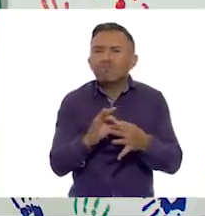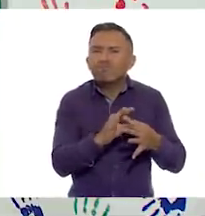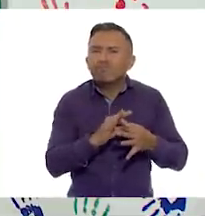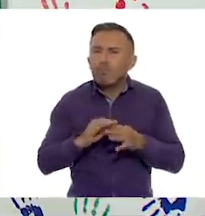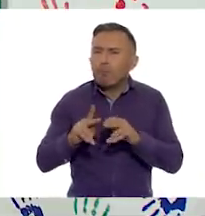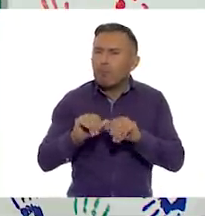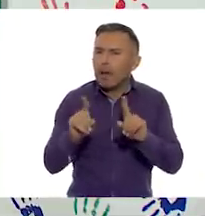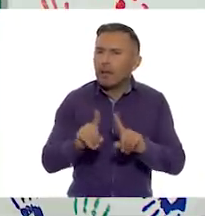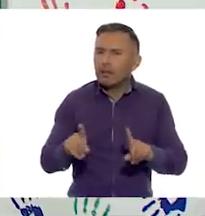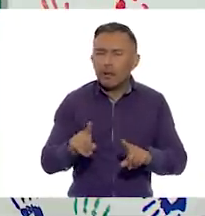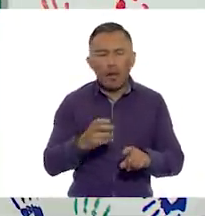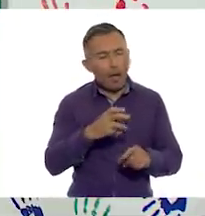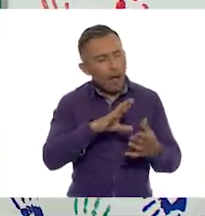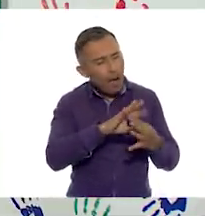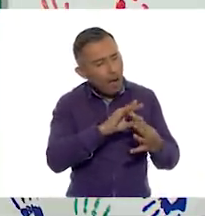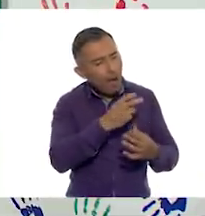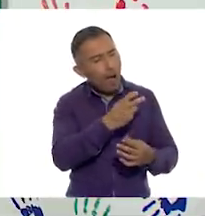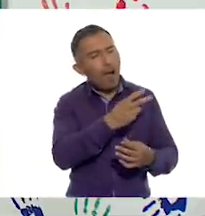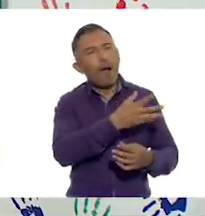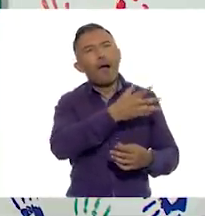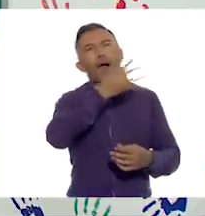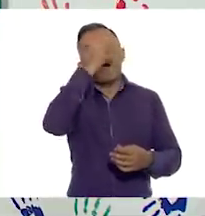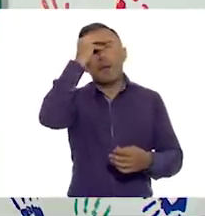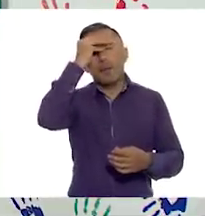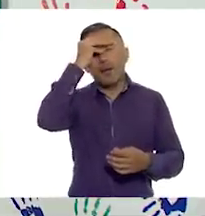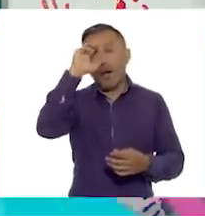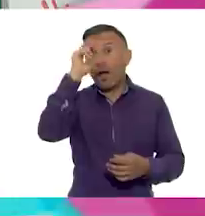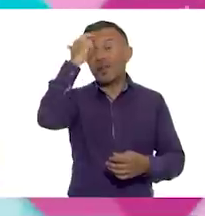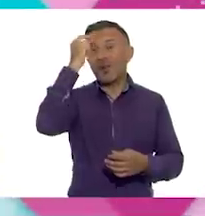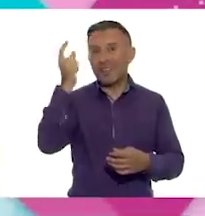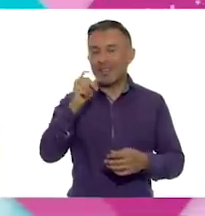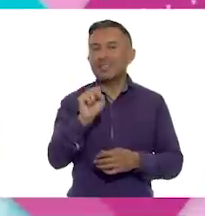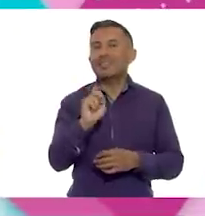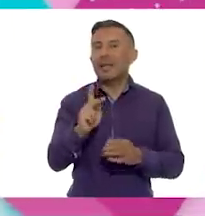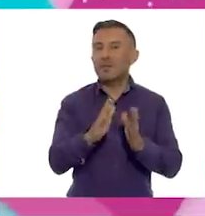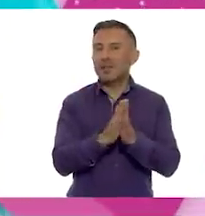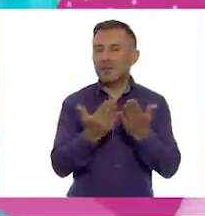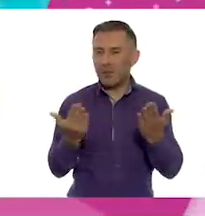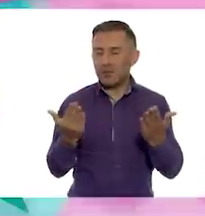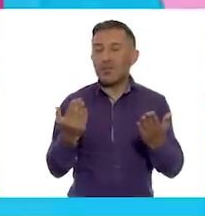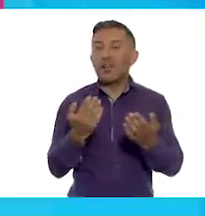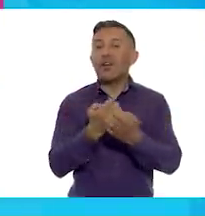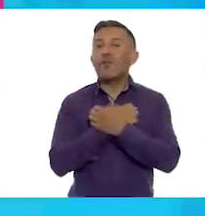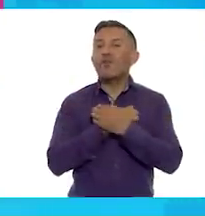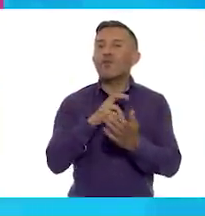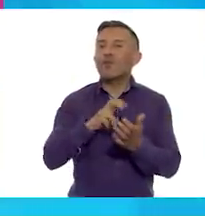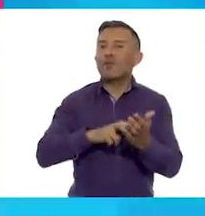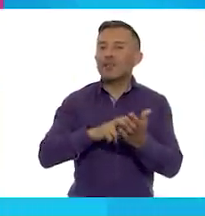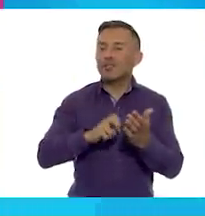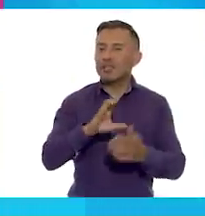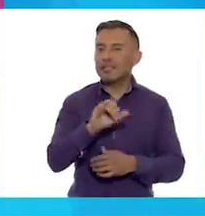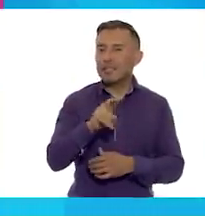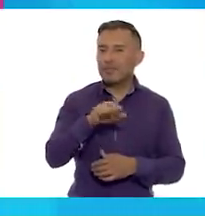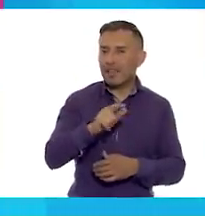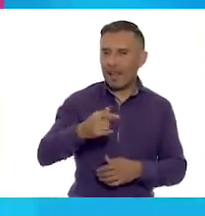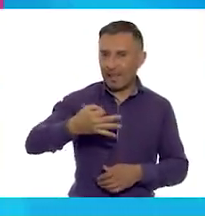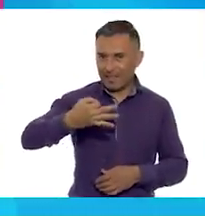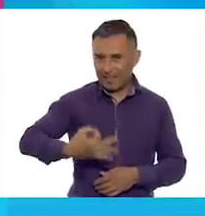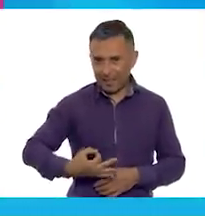me recuerda a la siguiente frase que está en nuestro libro de texto de formación cívica y ética de primer año, en la página 90.